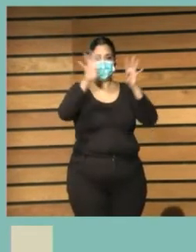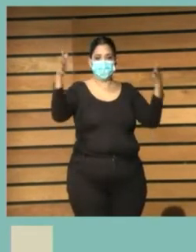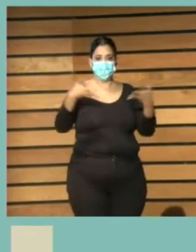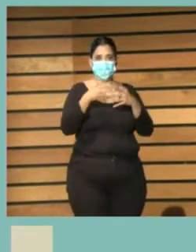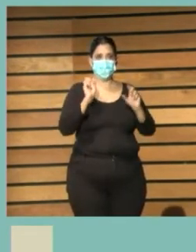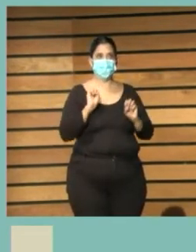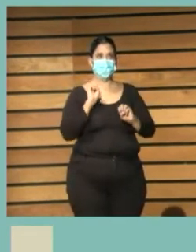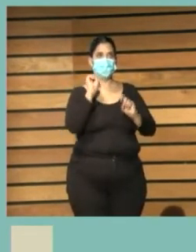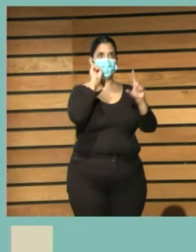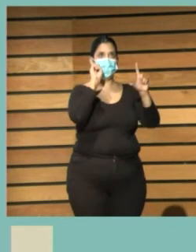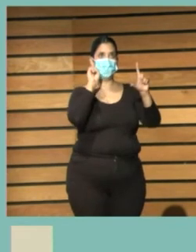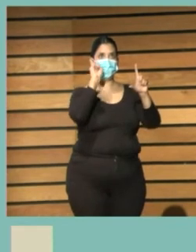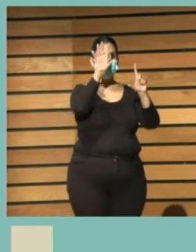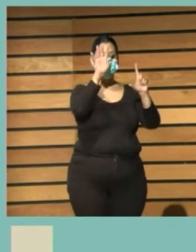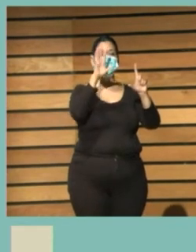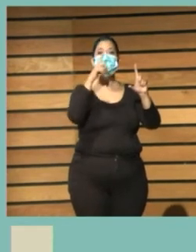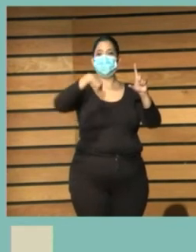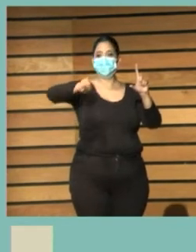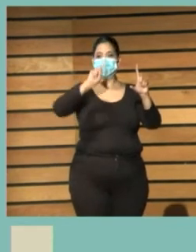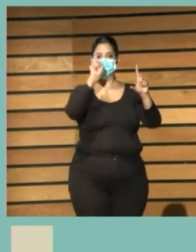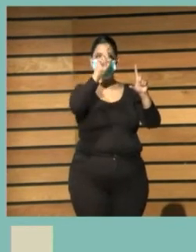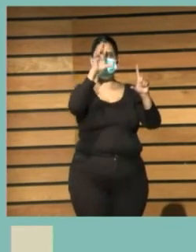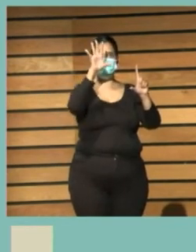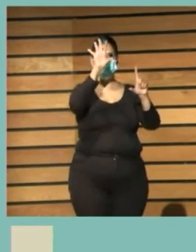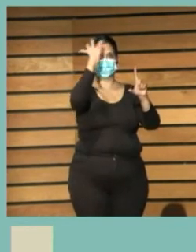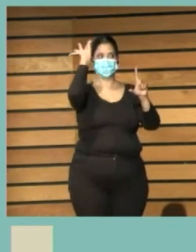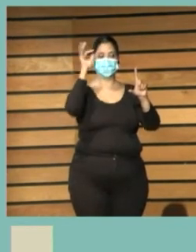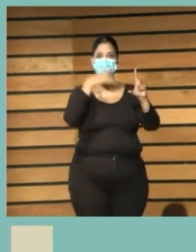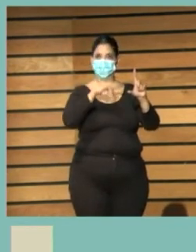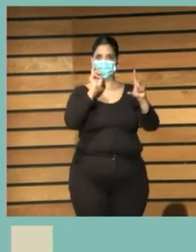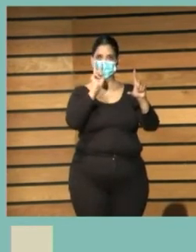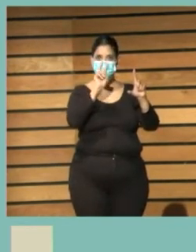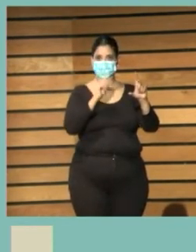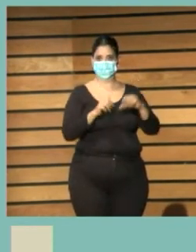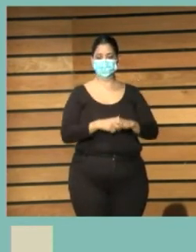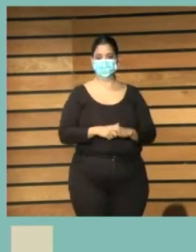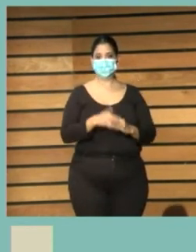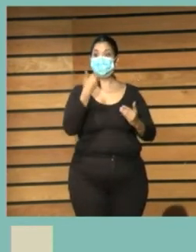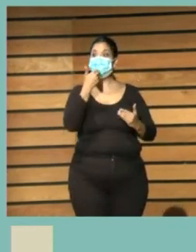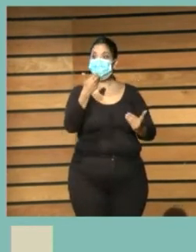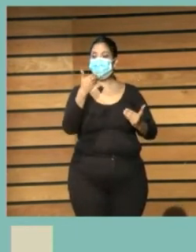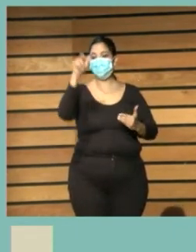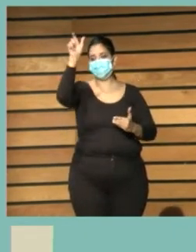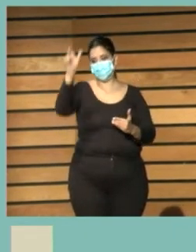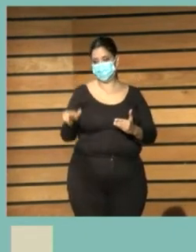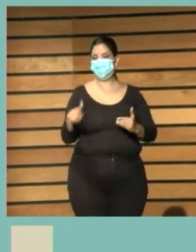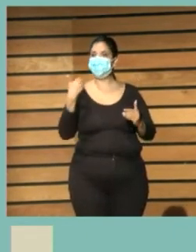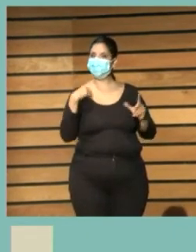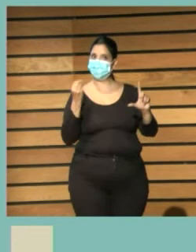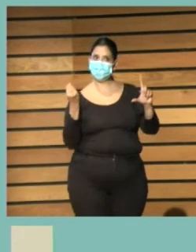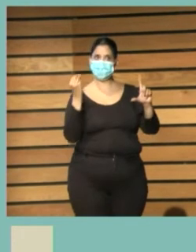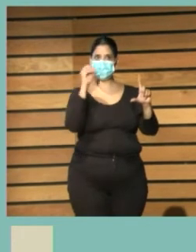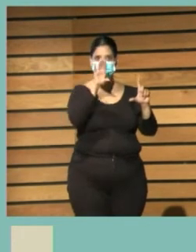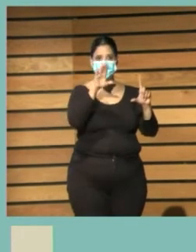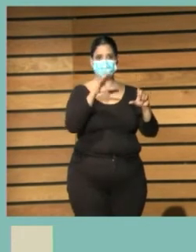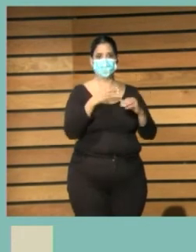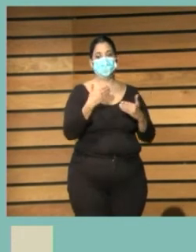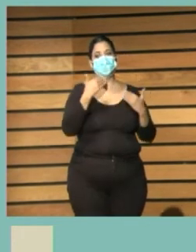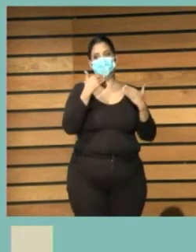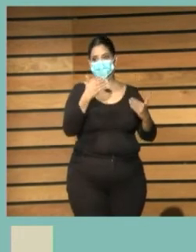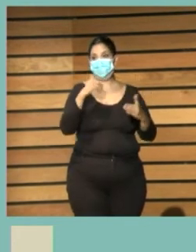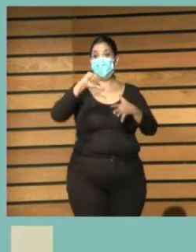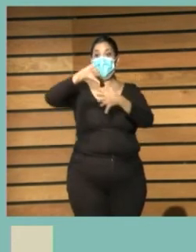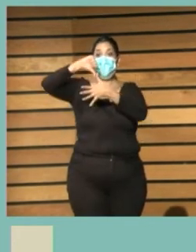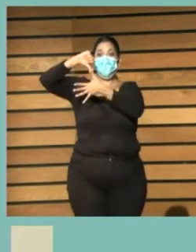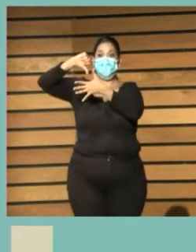Navarra tenemos un convenio bueno un acuerdo de colaboración con ellos es todo un lujo compartir profesión con Iberoamérica